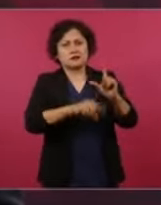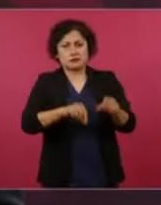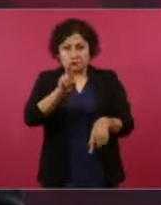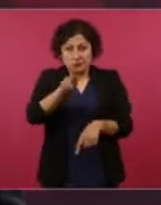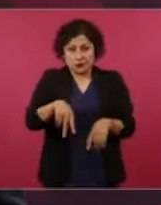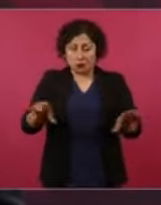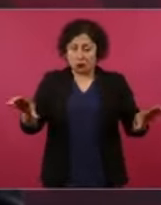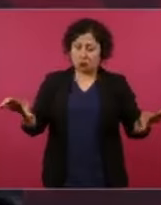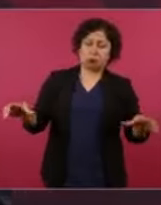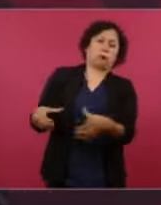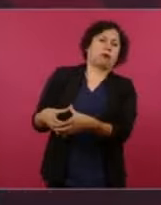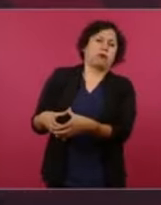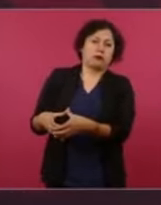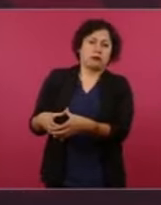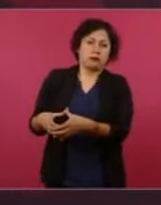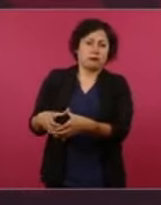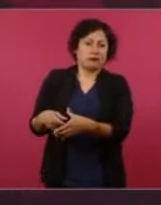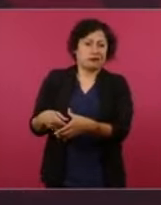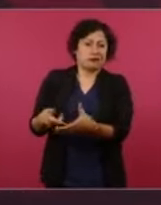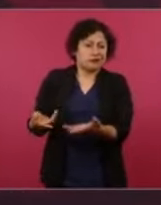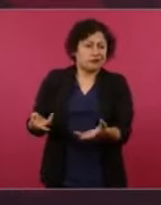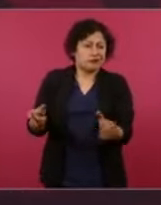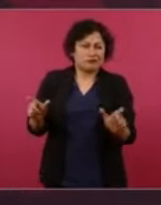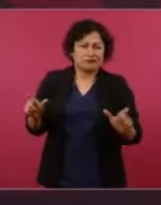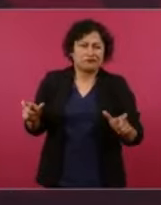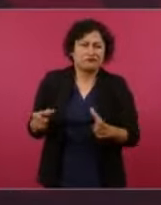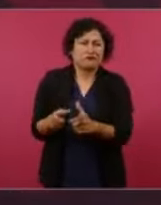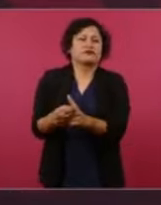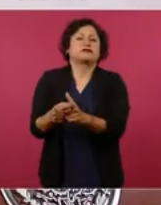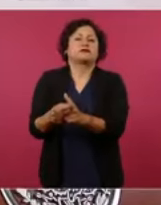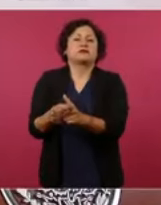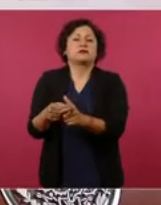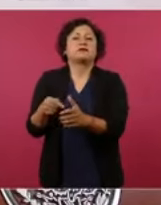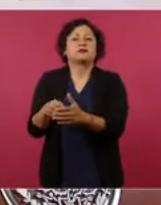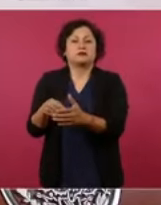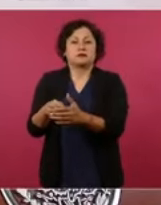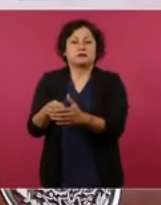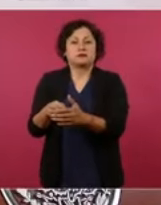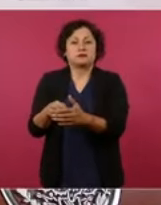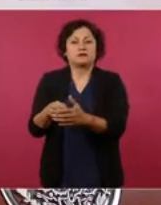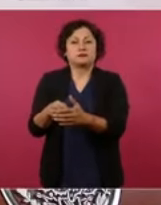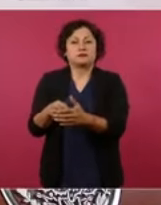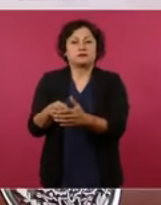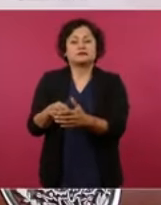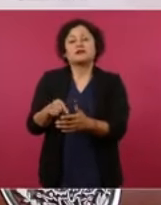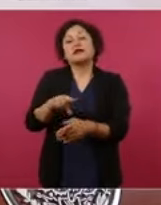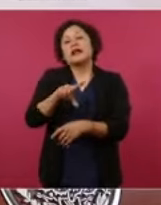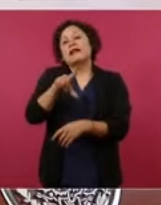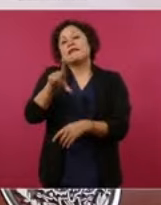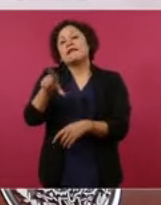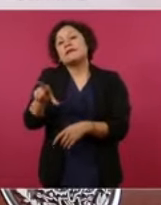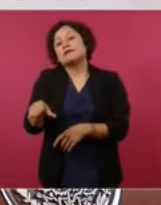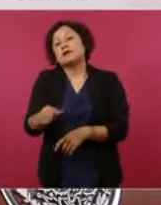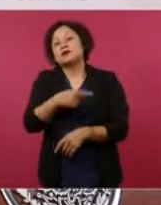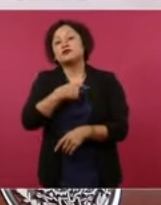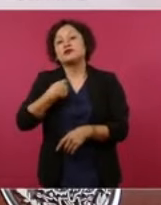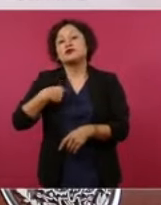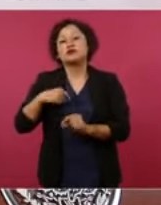Y se creó el Banco del Bienestar. Hasta nos costó trabajo